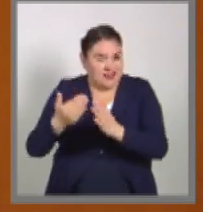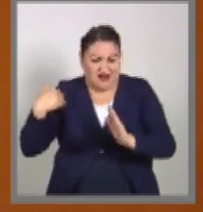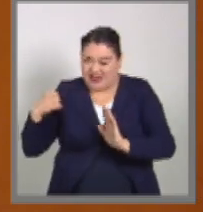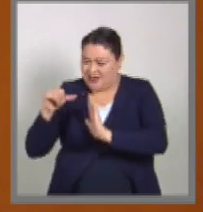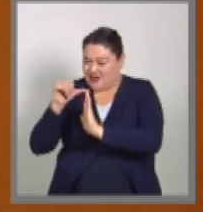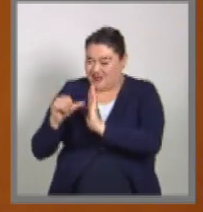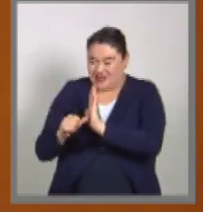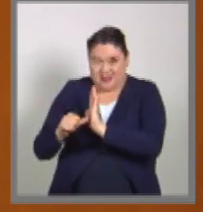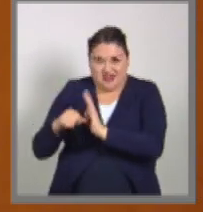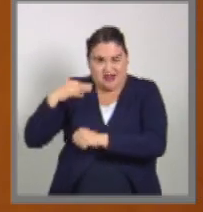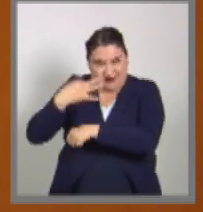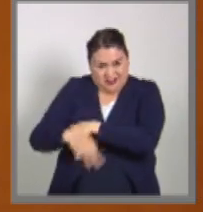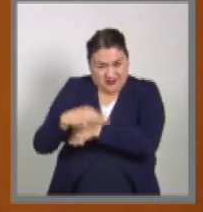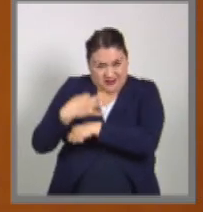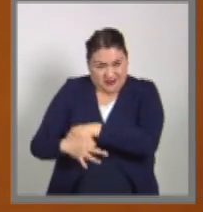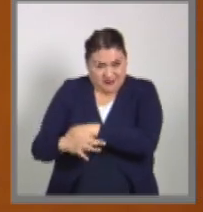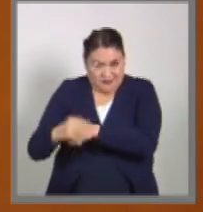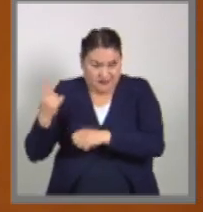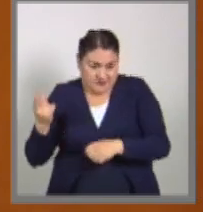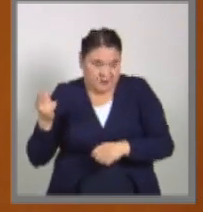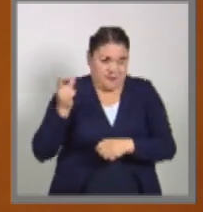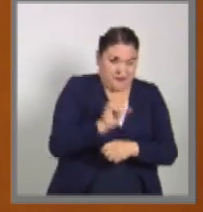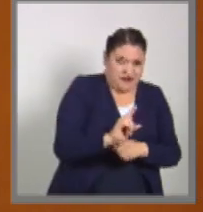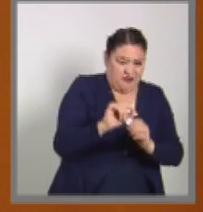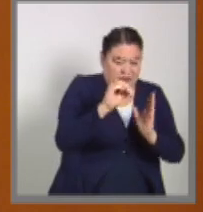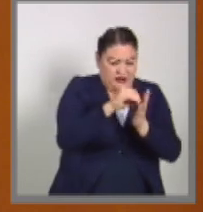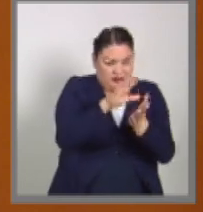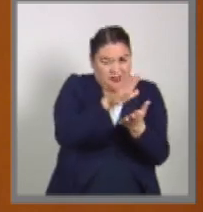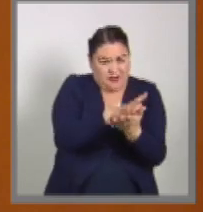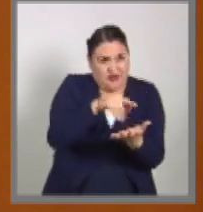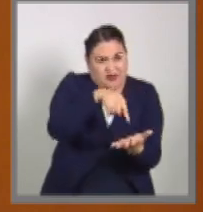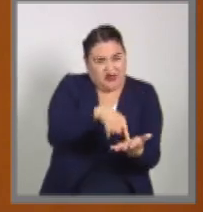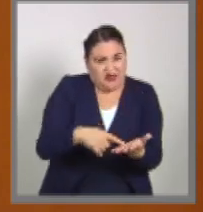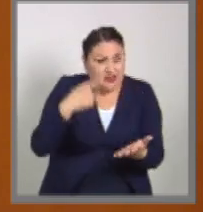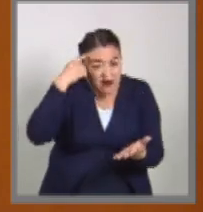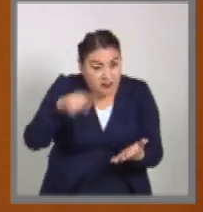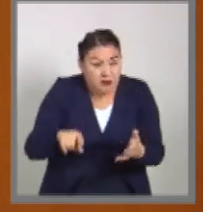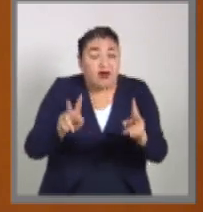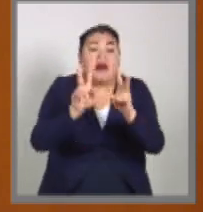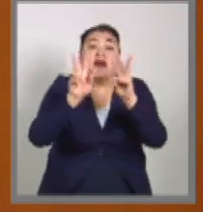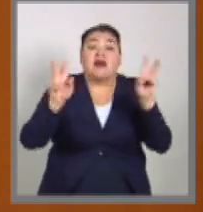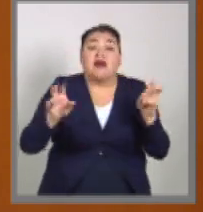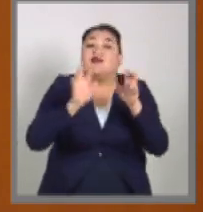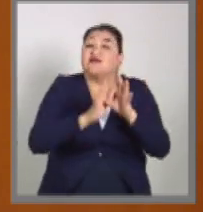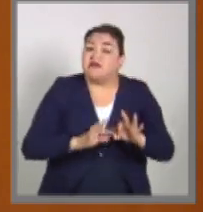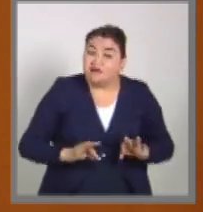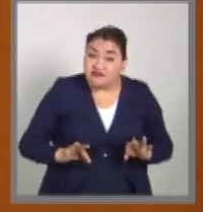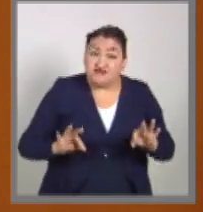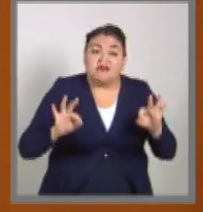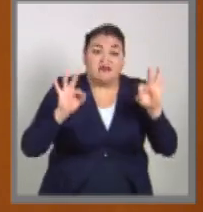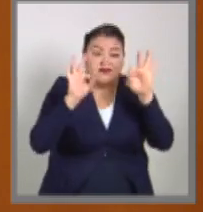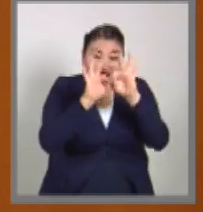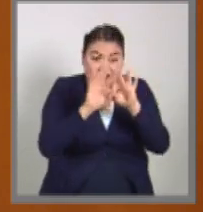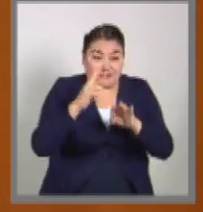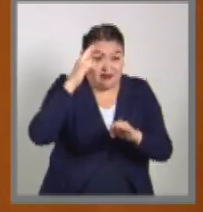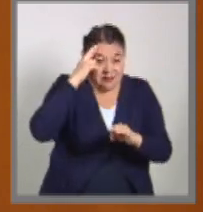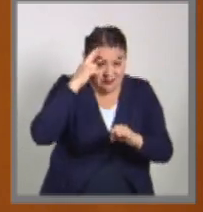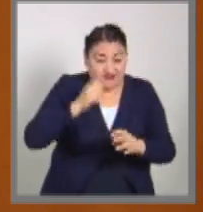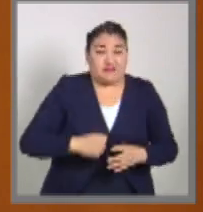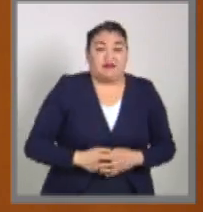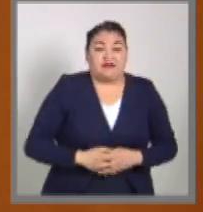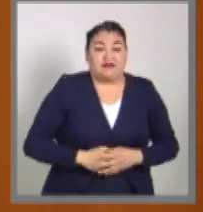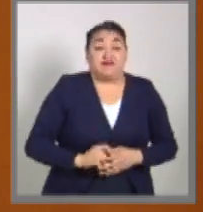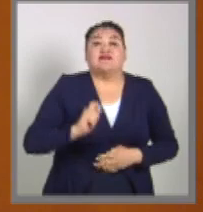estamos obligados en esta ley para atender uno de los preceptos importantes que reconoce la ley,